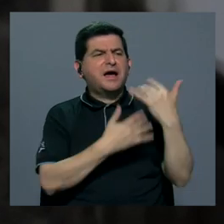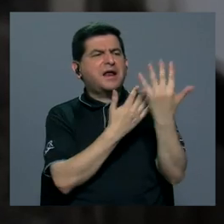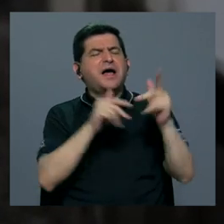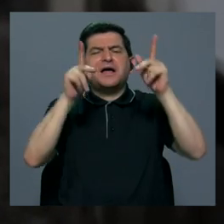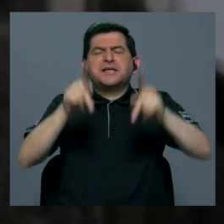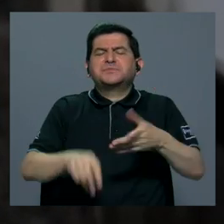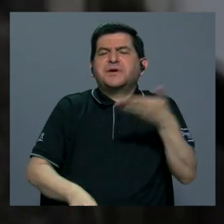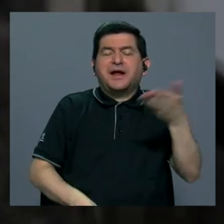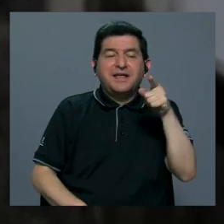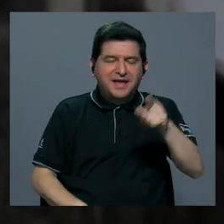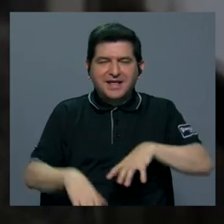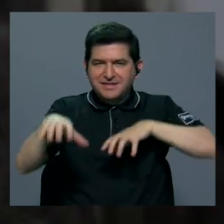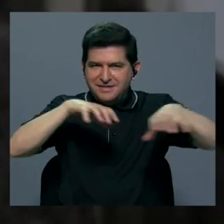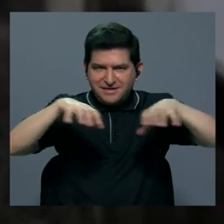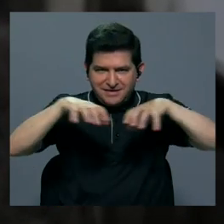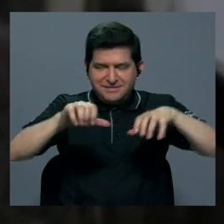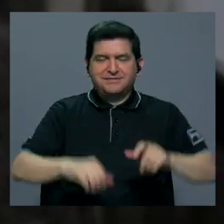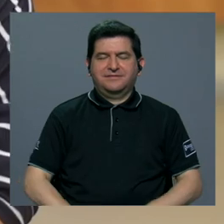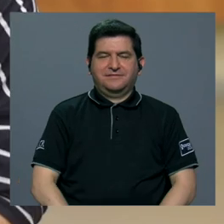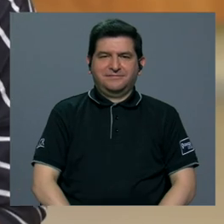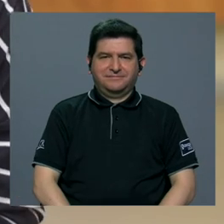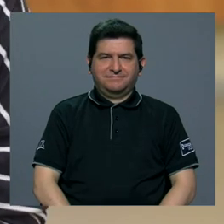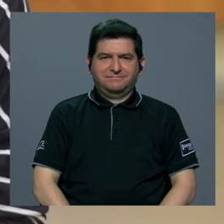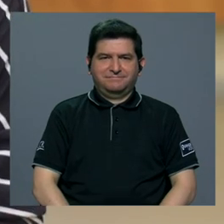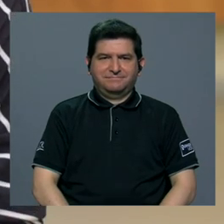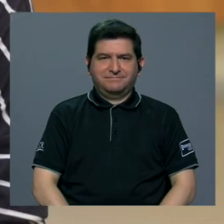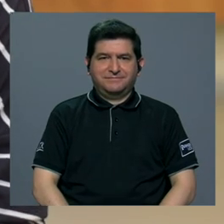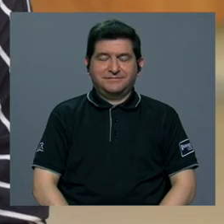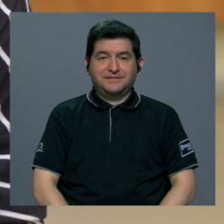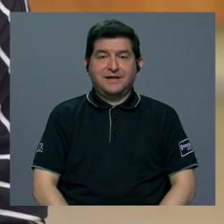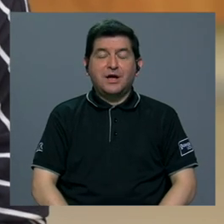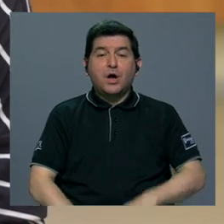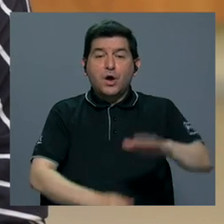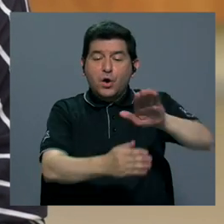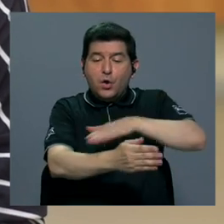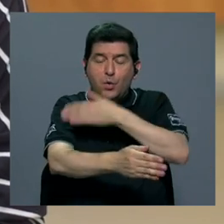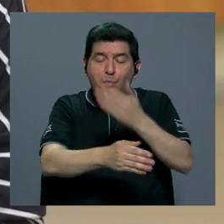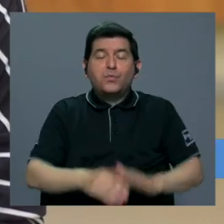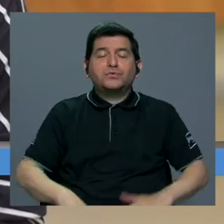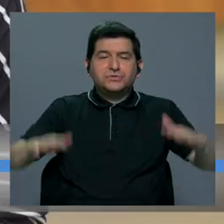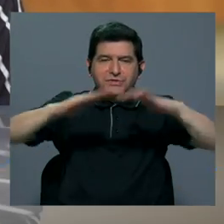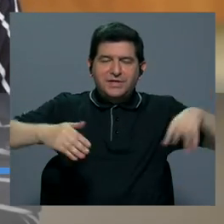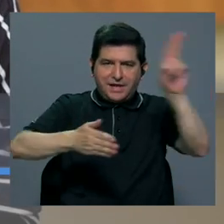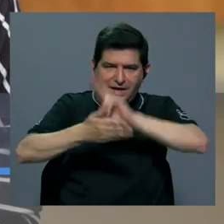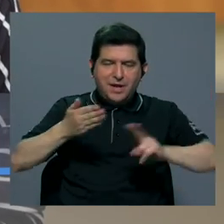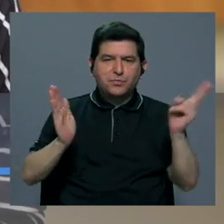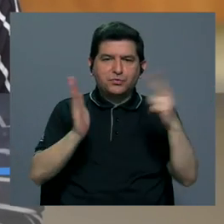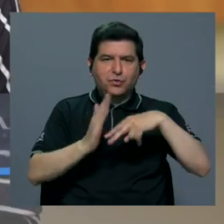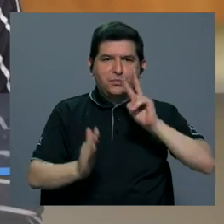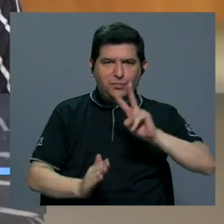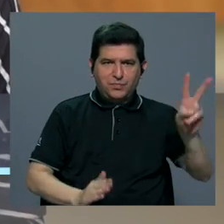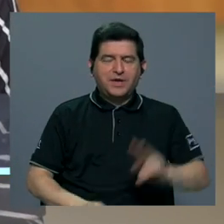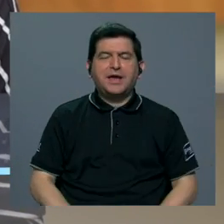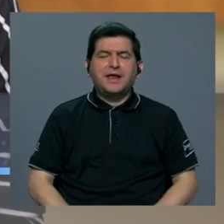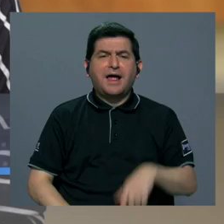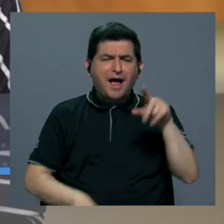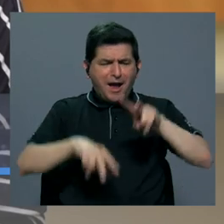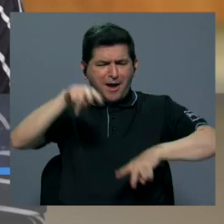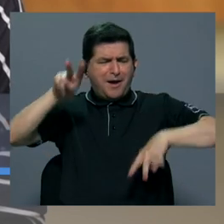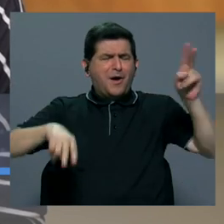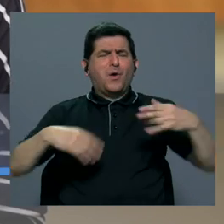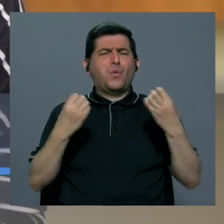el público de esta serie de eventos La temporada Música en el Campus 2022 va a ser una temporada muy variada